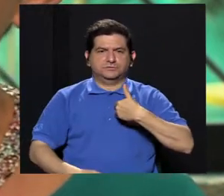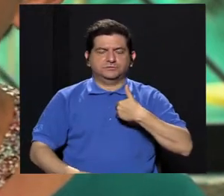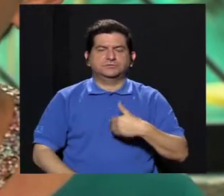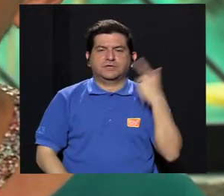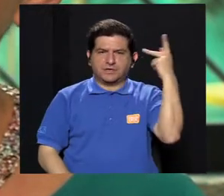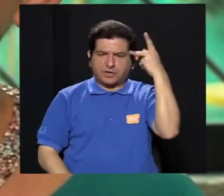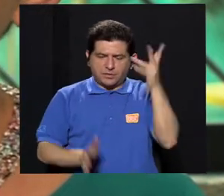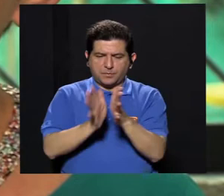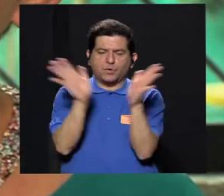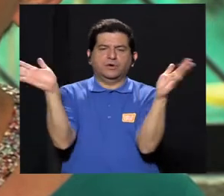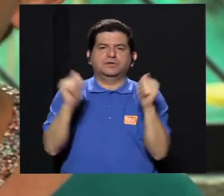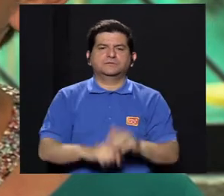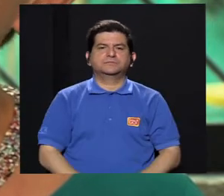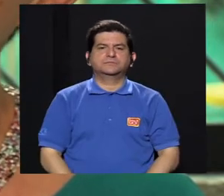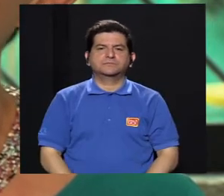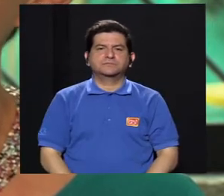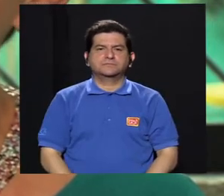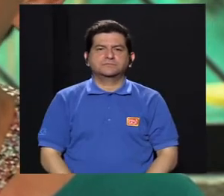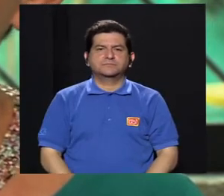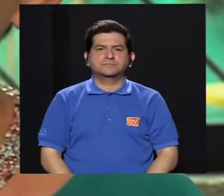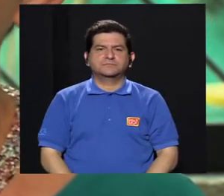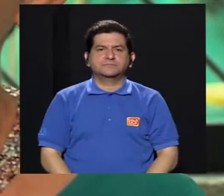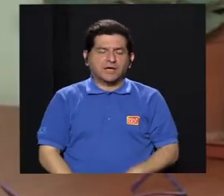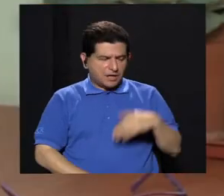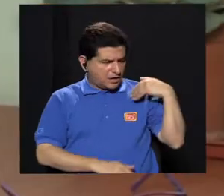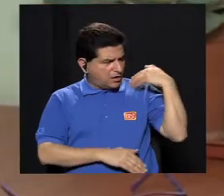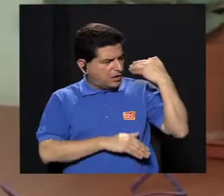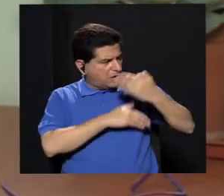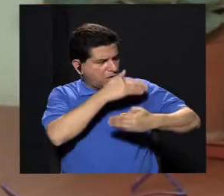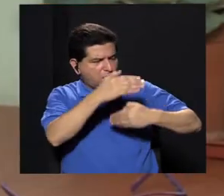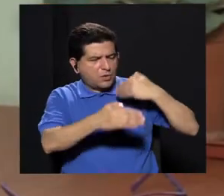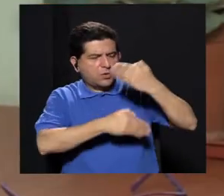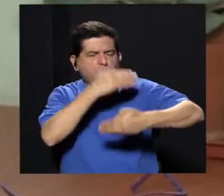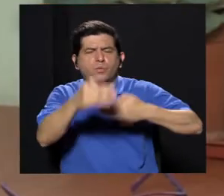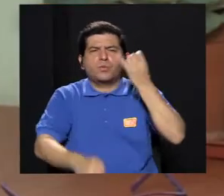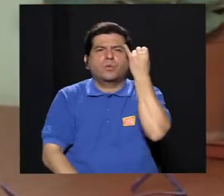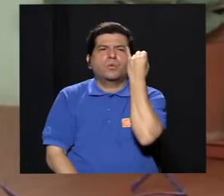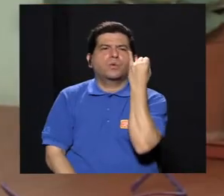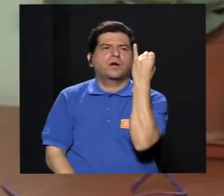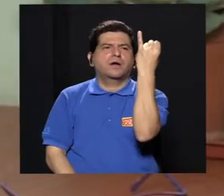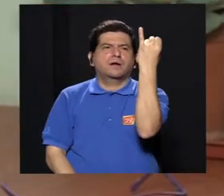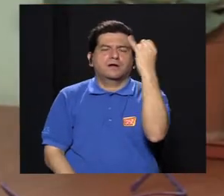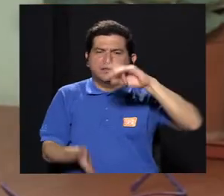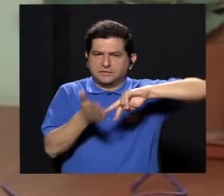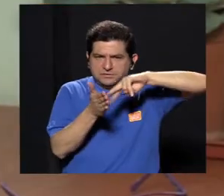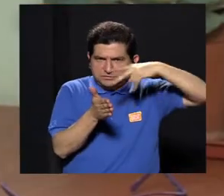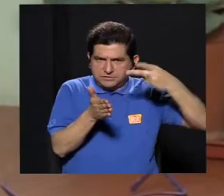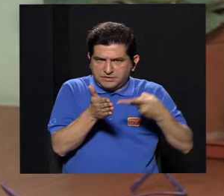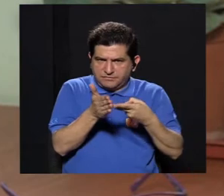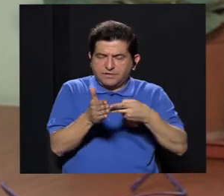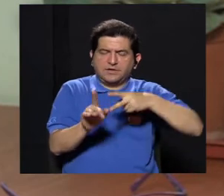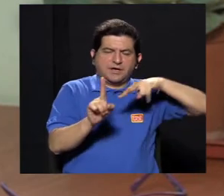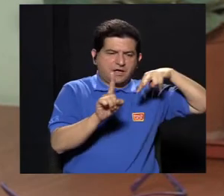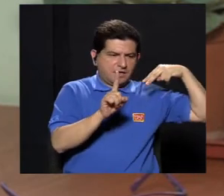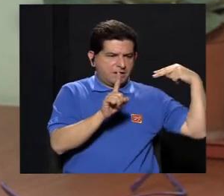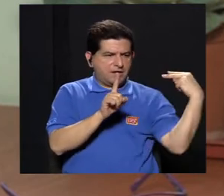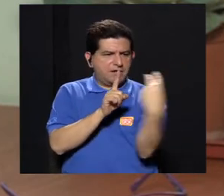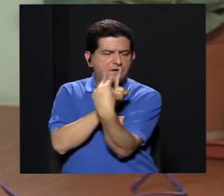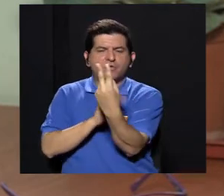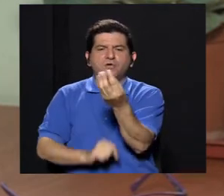en la toma de decisiones de lo que son las políticas públicas. En la evolución del concepto y del